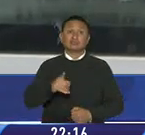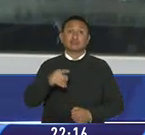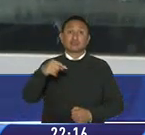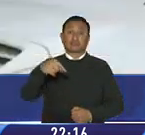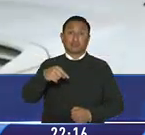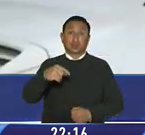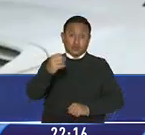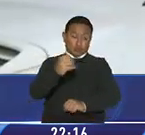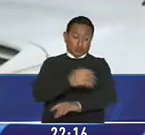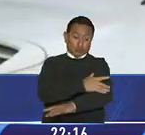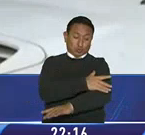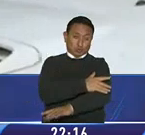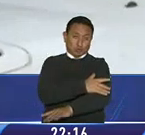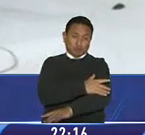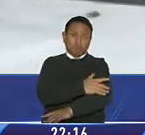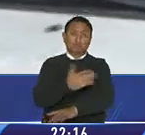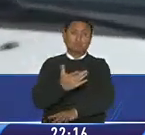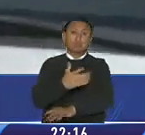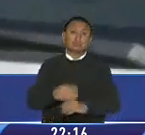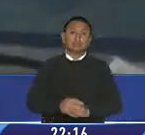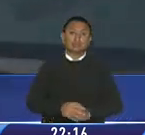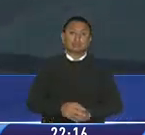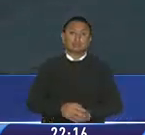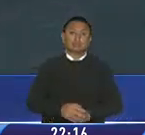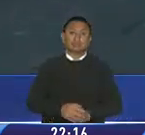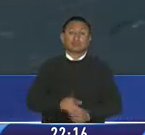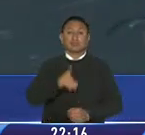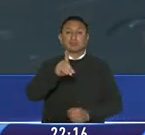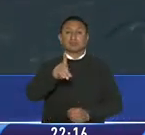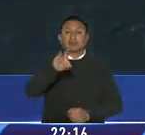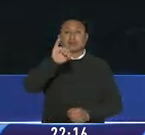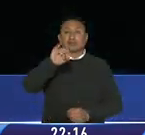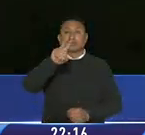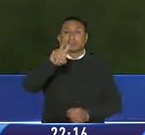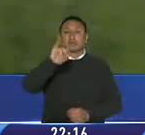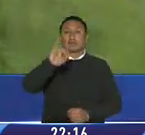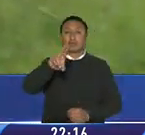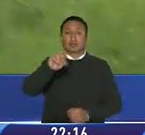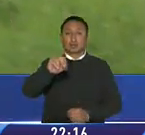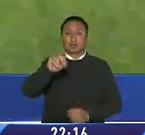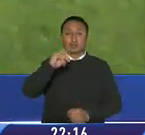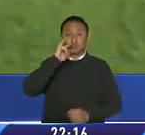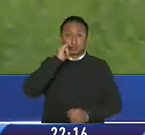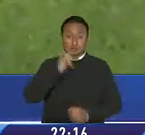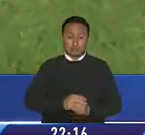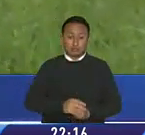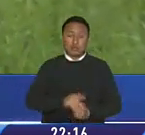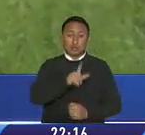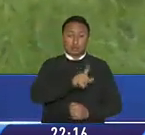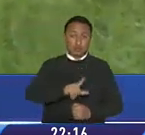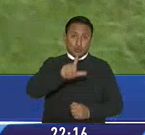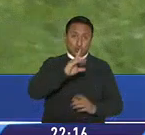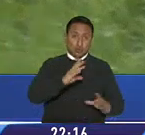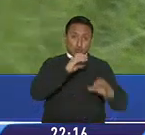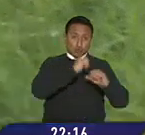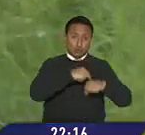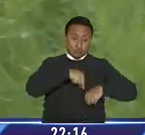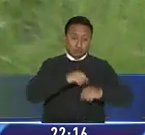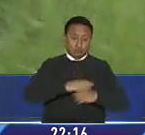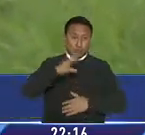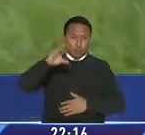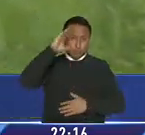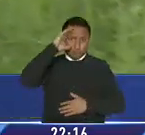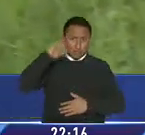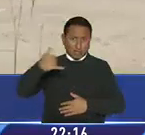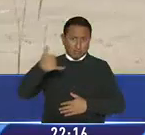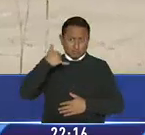hacia él. Todo ocurrió en el sector del Divino Niño en el Cantón Durán. Fue la noche del lunes cuando los agentes acudieron al llamado de